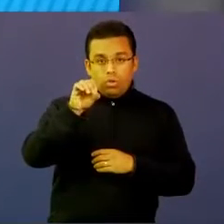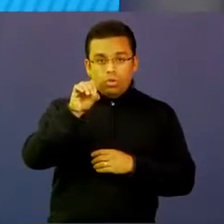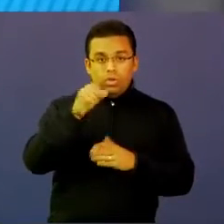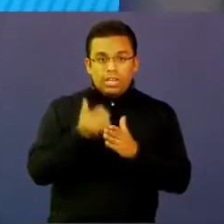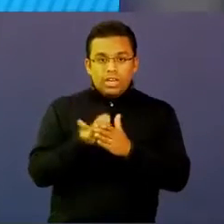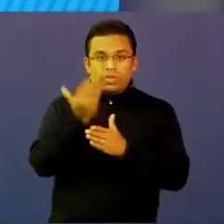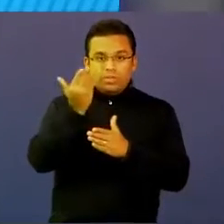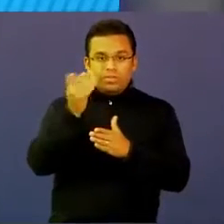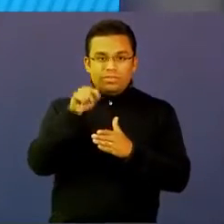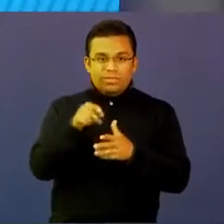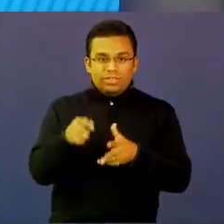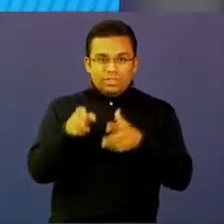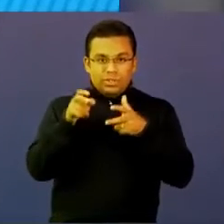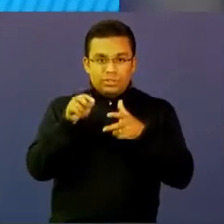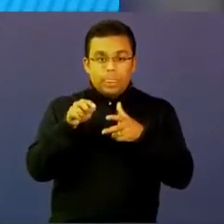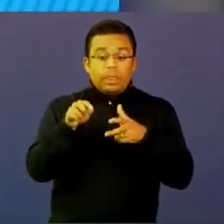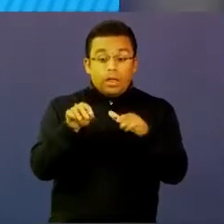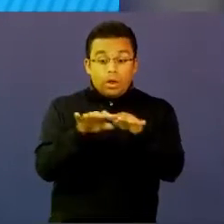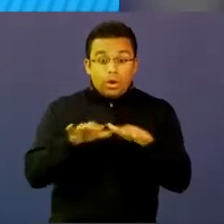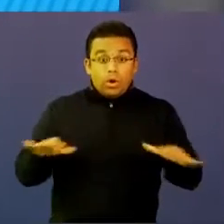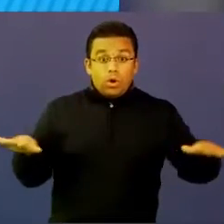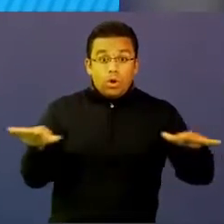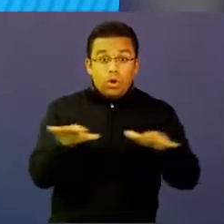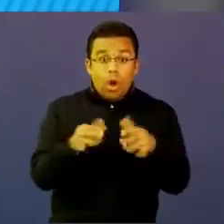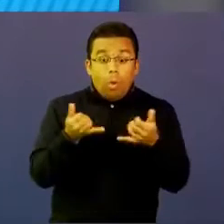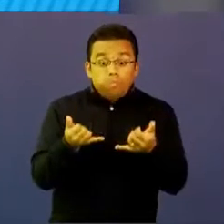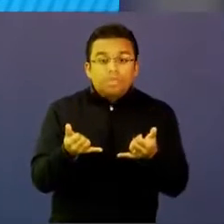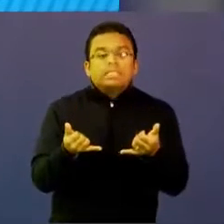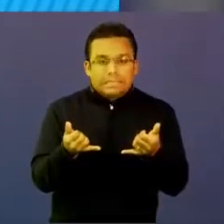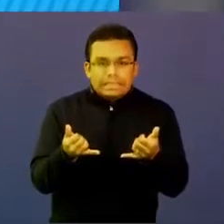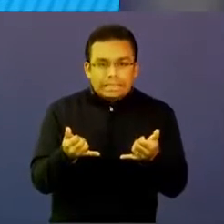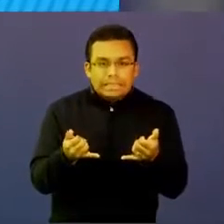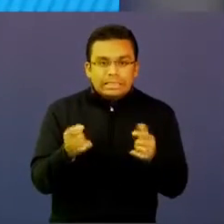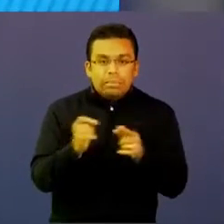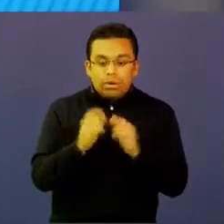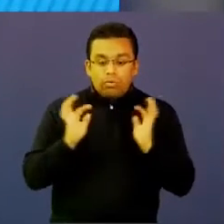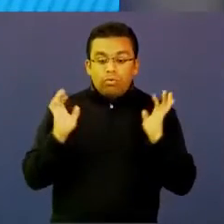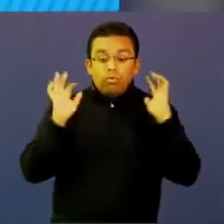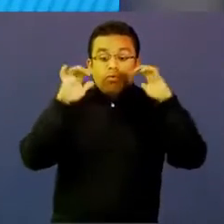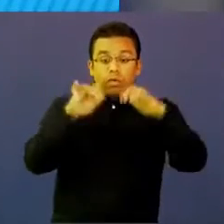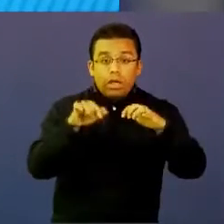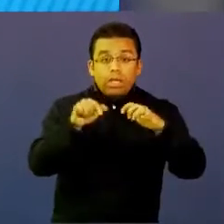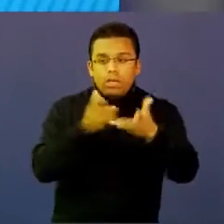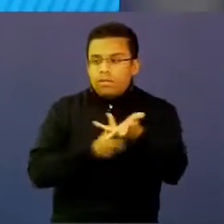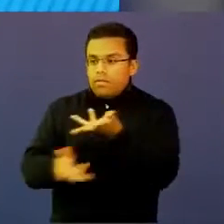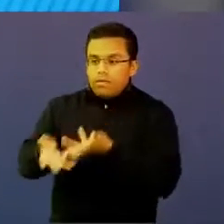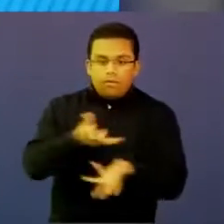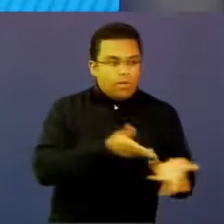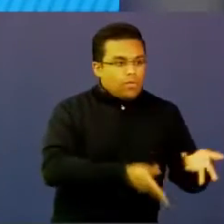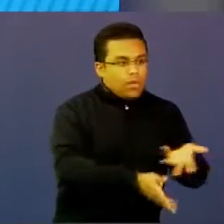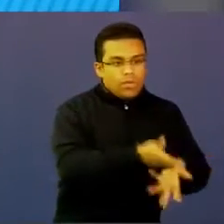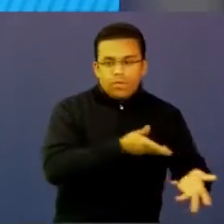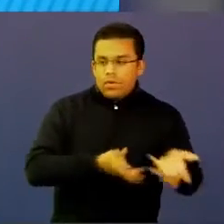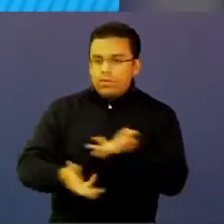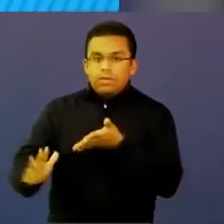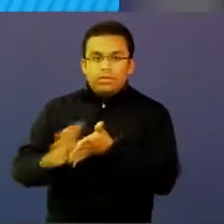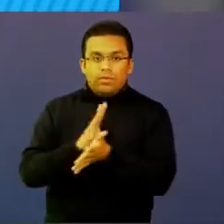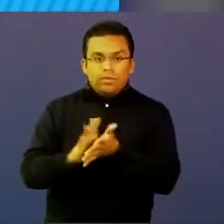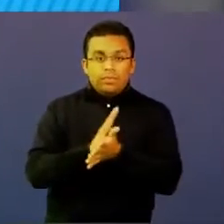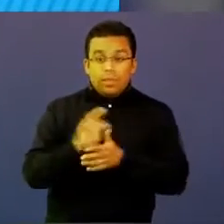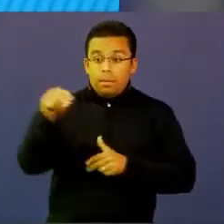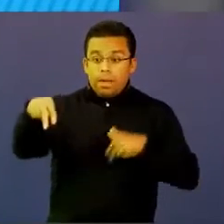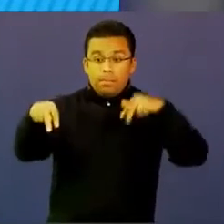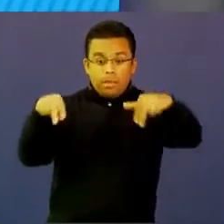son lugares físicos, sí, pero sobre todo cruces de información y conocimiento en donde diferentes actores